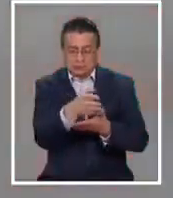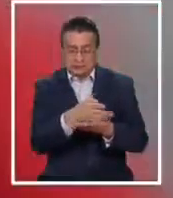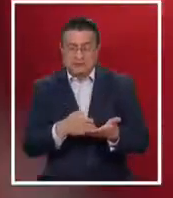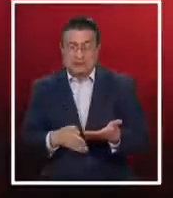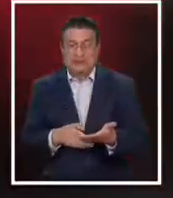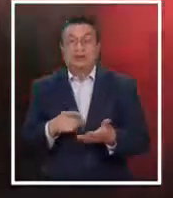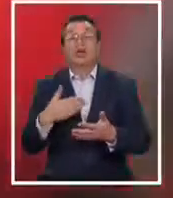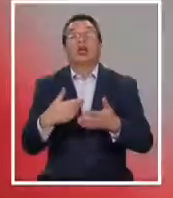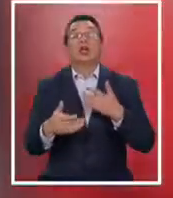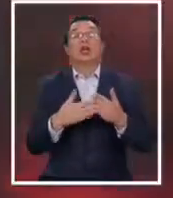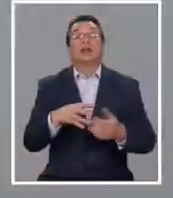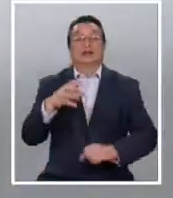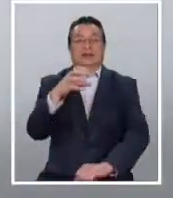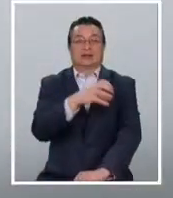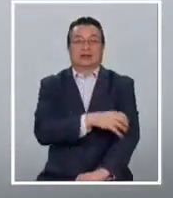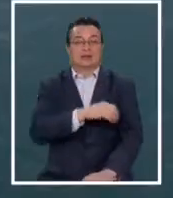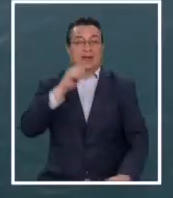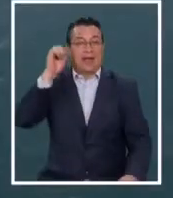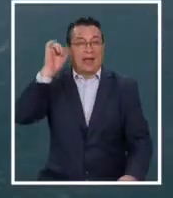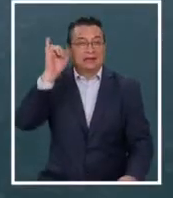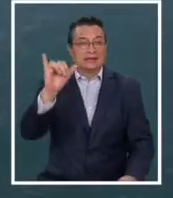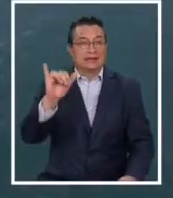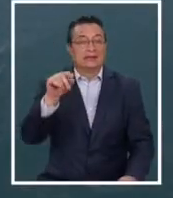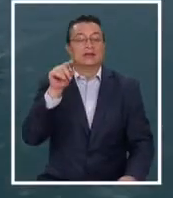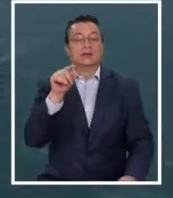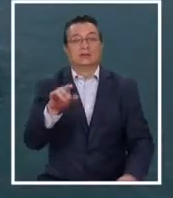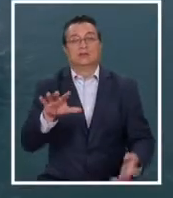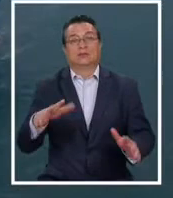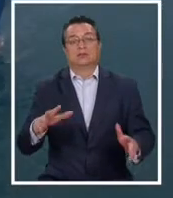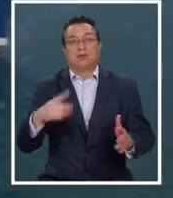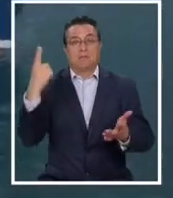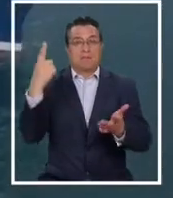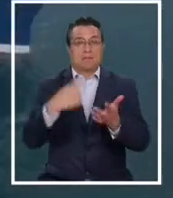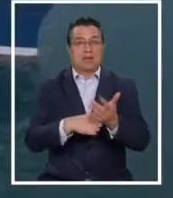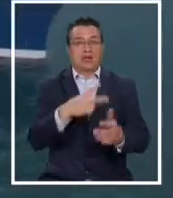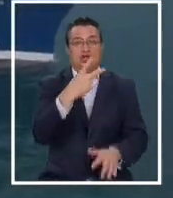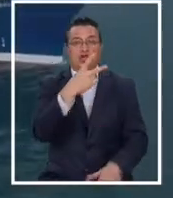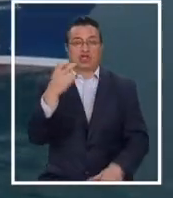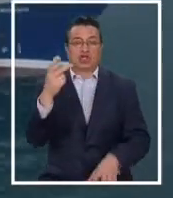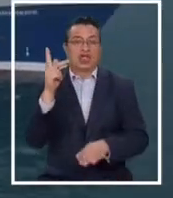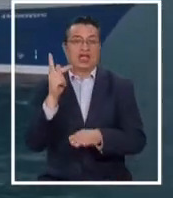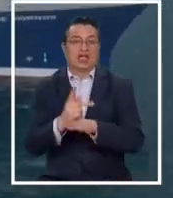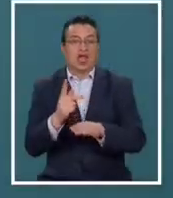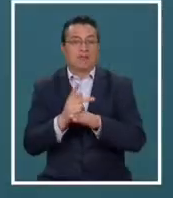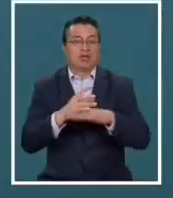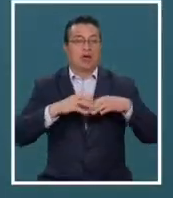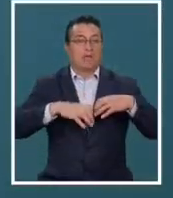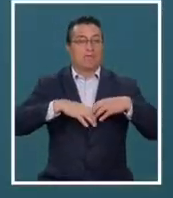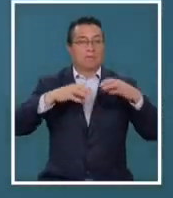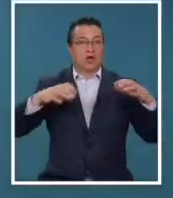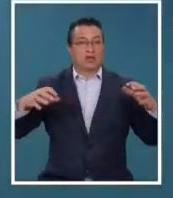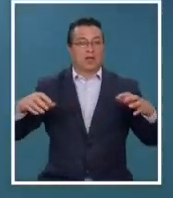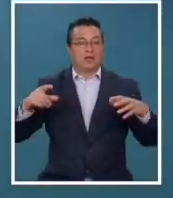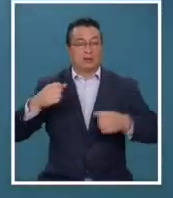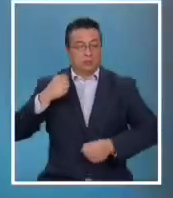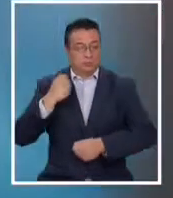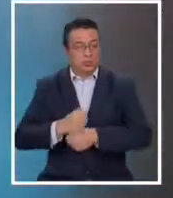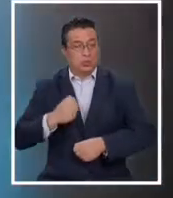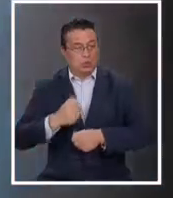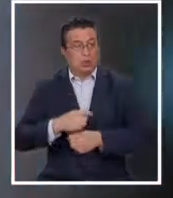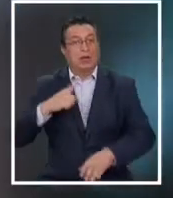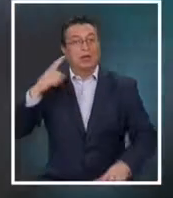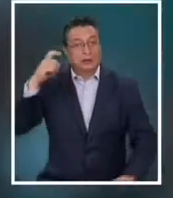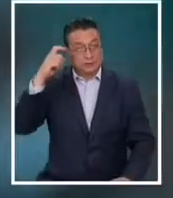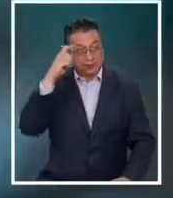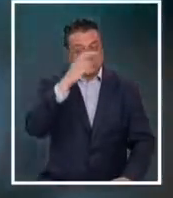-Ofki, ubicada en la región de Aysén y que cubre cerca de 1.200 kilómetros de montañas. Una tarea compleja